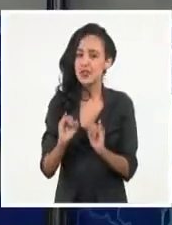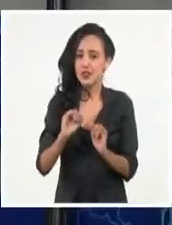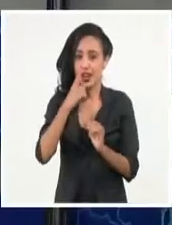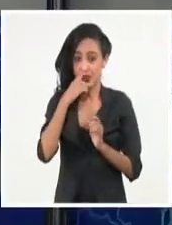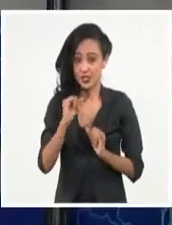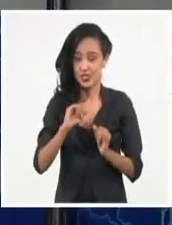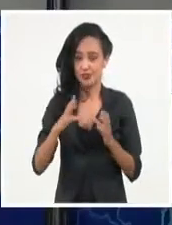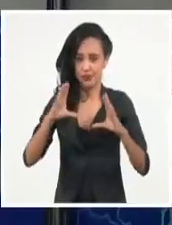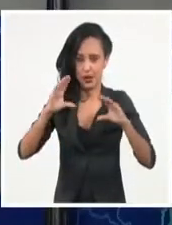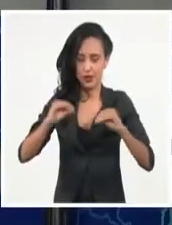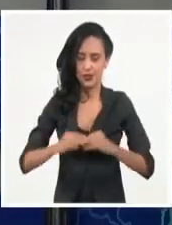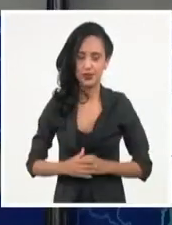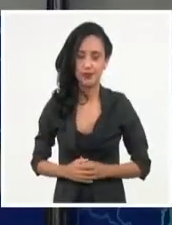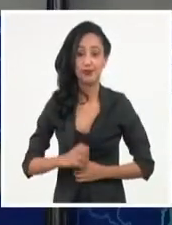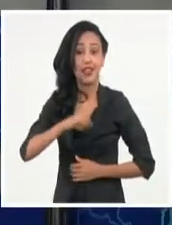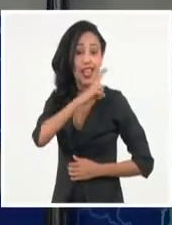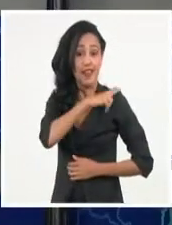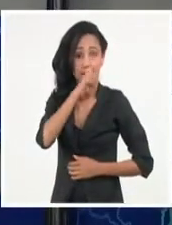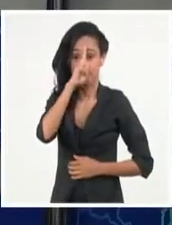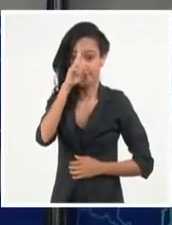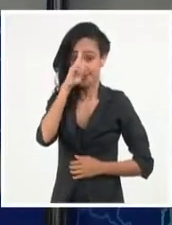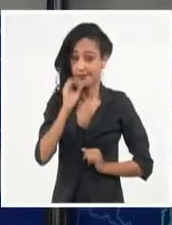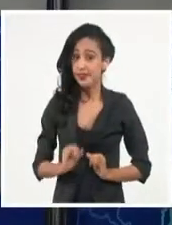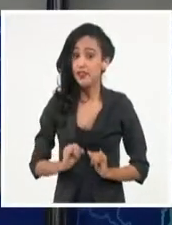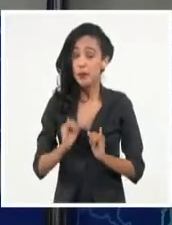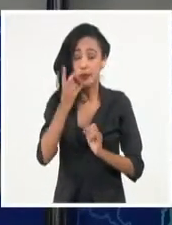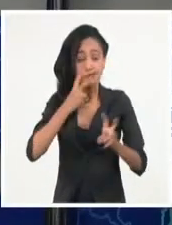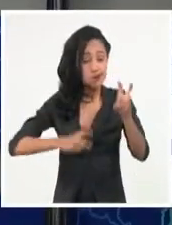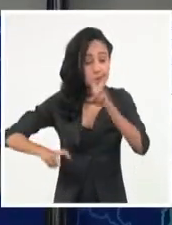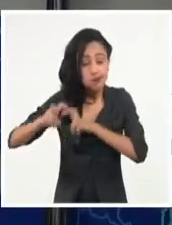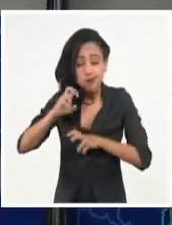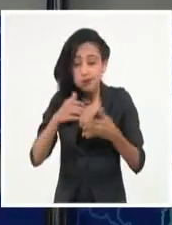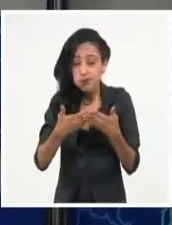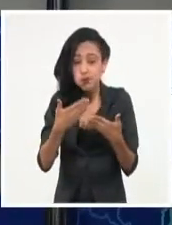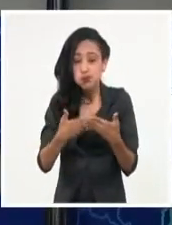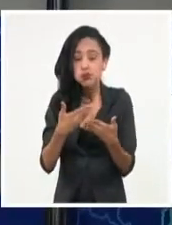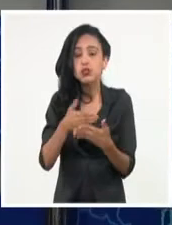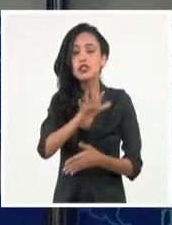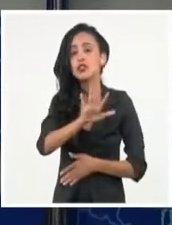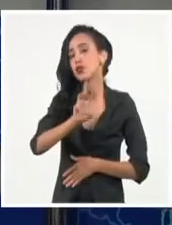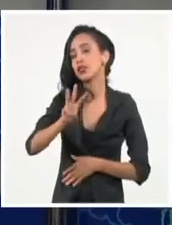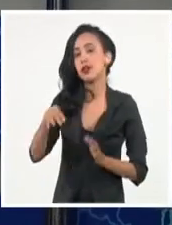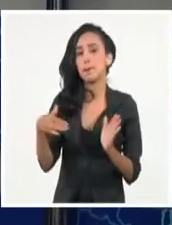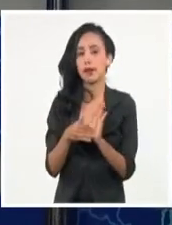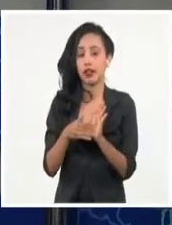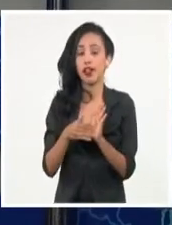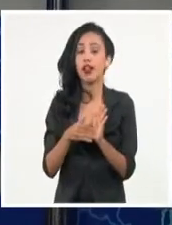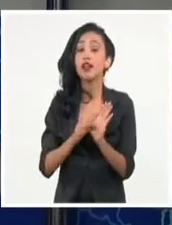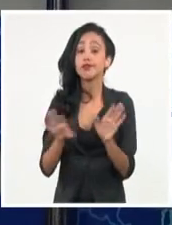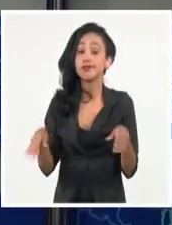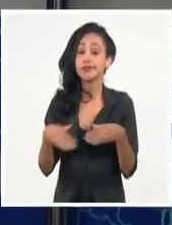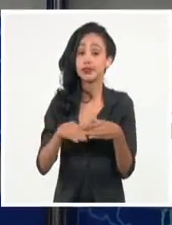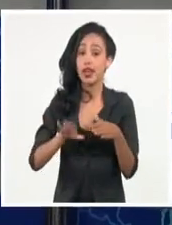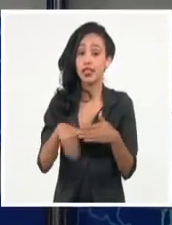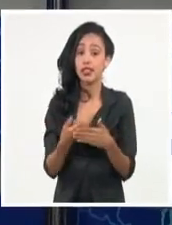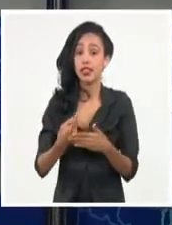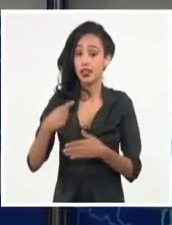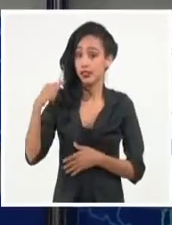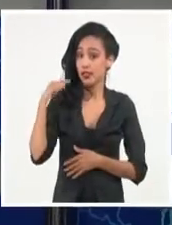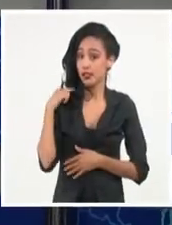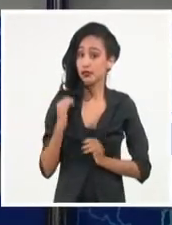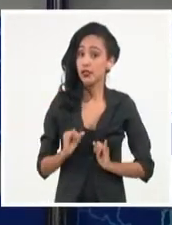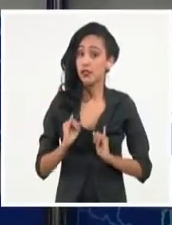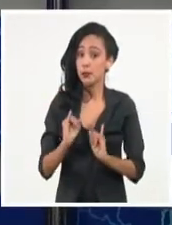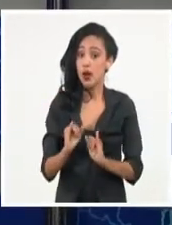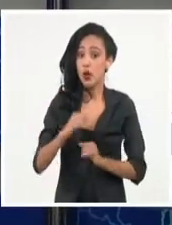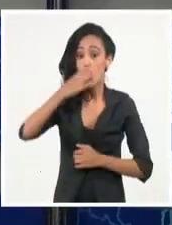Autoridades sanitarias informaron que tras el estudio de más de 53 mil muestras, al cierre del día de ayer se confirmaron